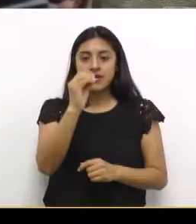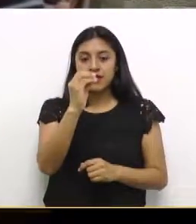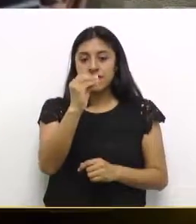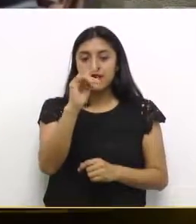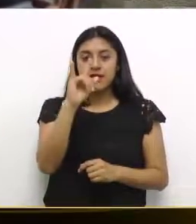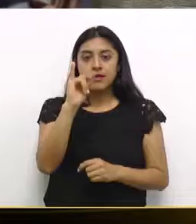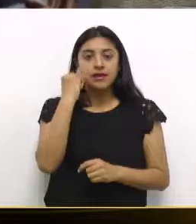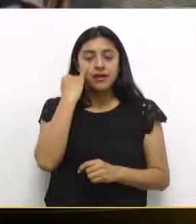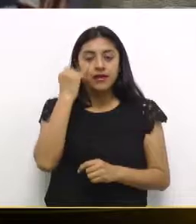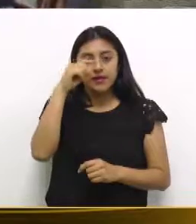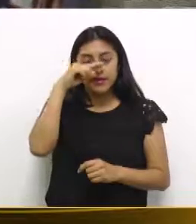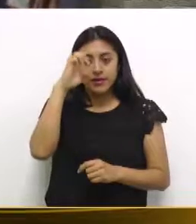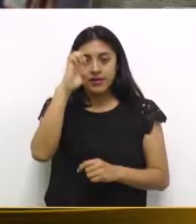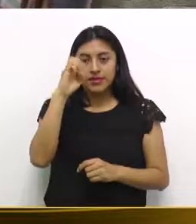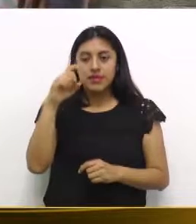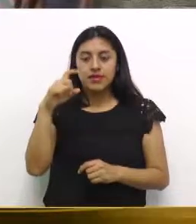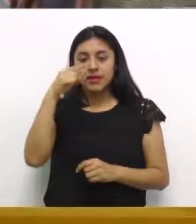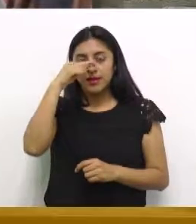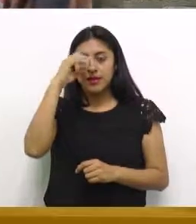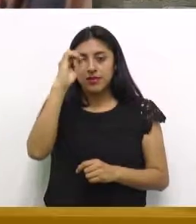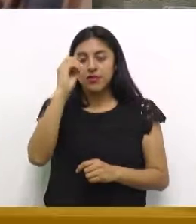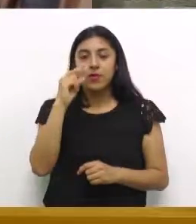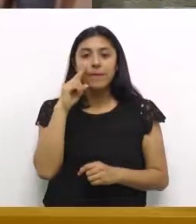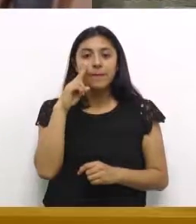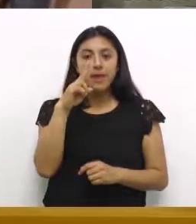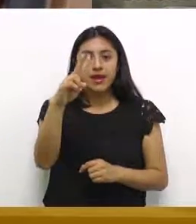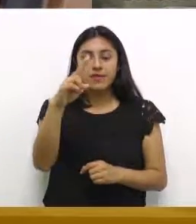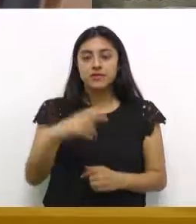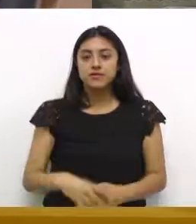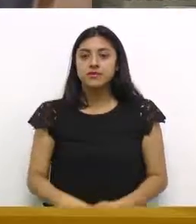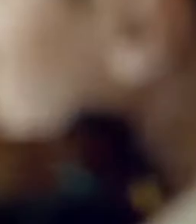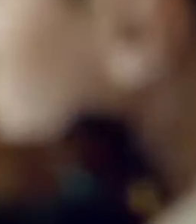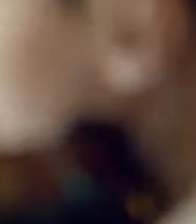conocido como el arquitecto mayor de la ciudad. Veamos.